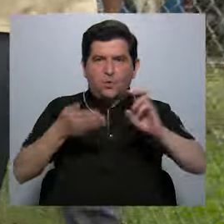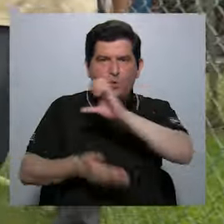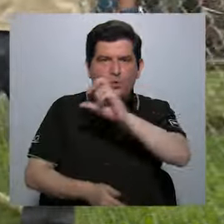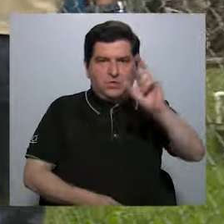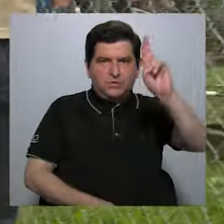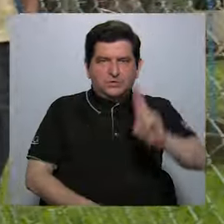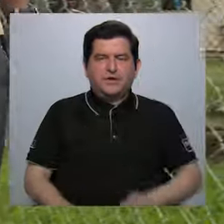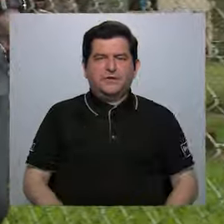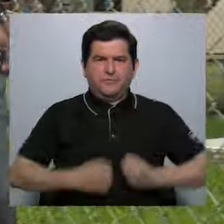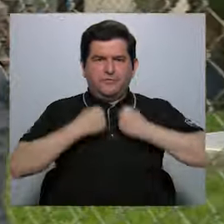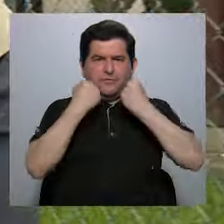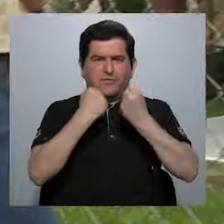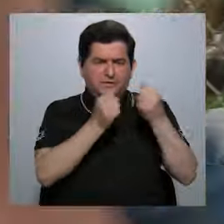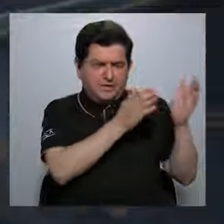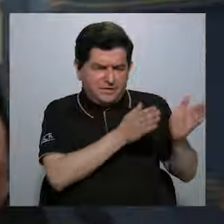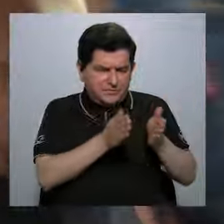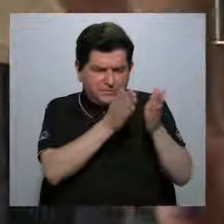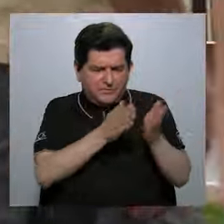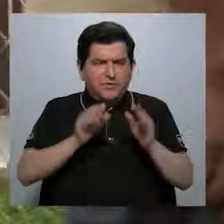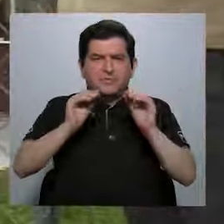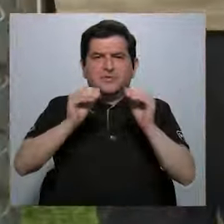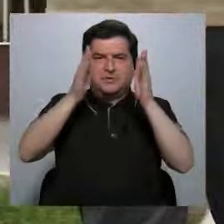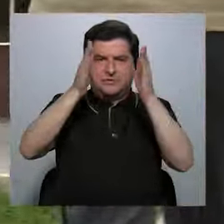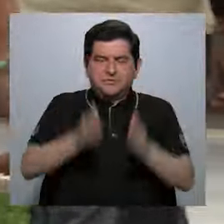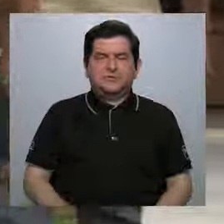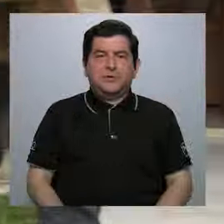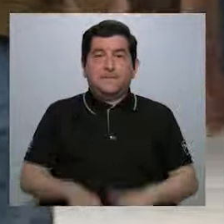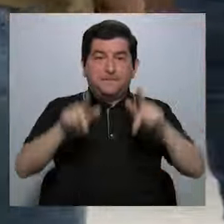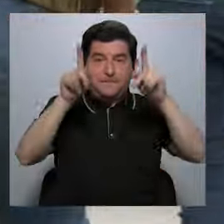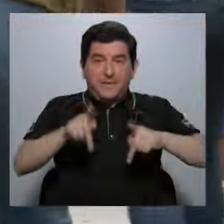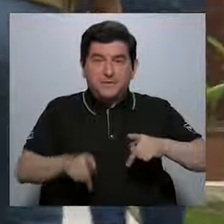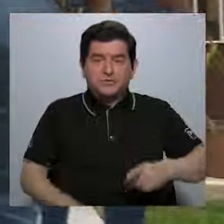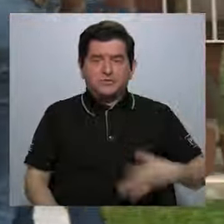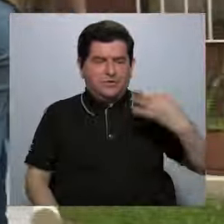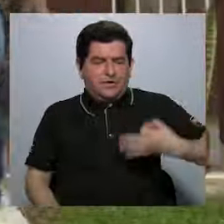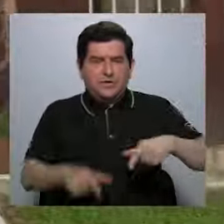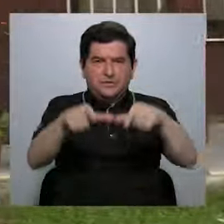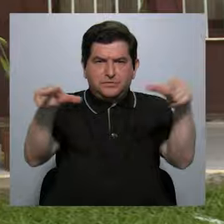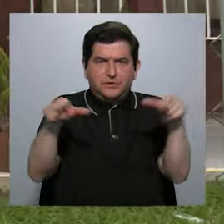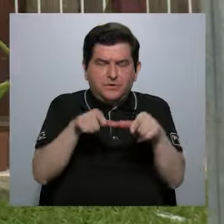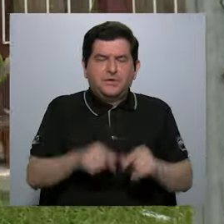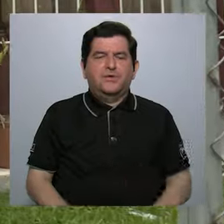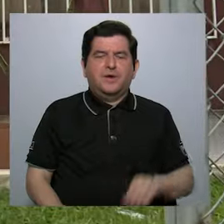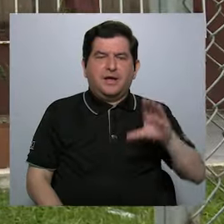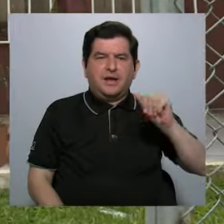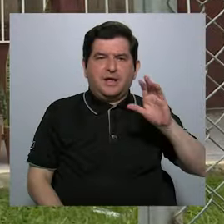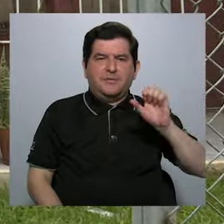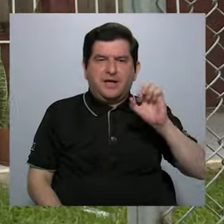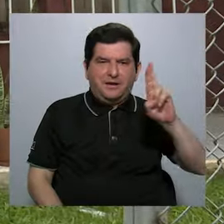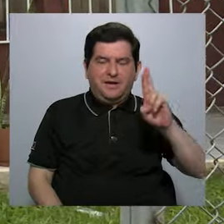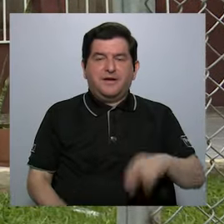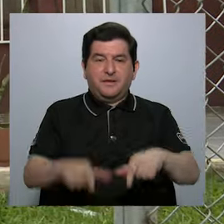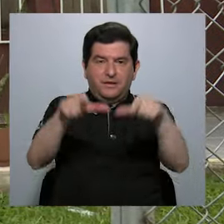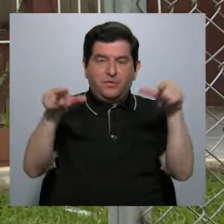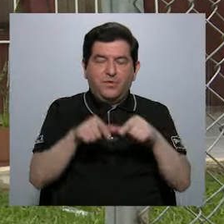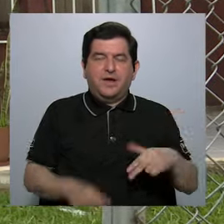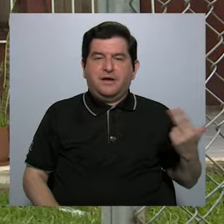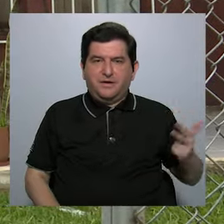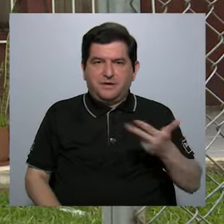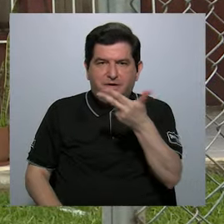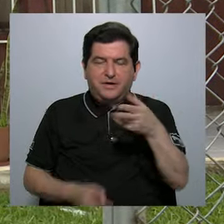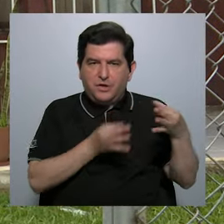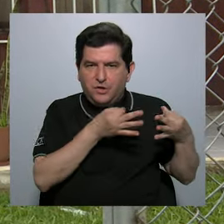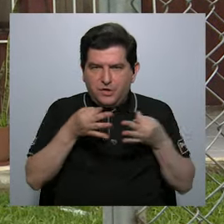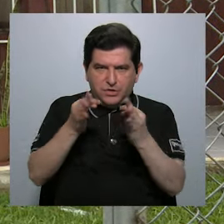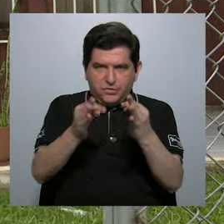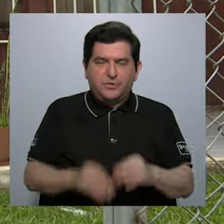La Universidad de Costa Rica fortalece la formación de docentes de personas originarias de territorios cabécares de la zona